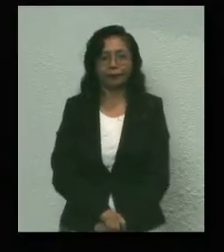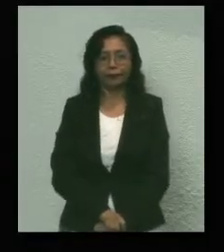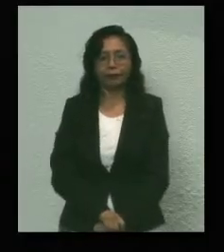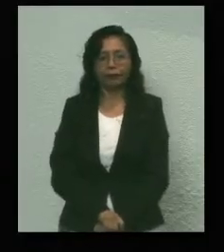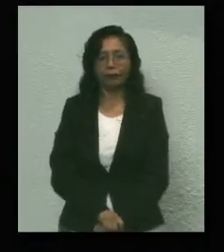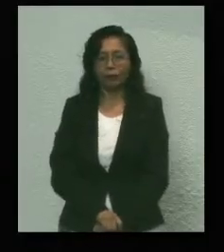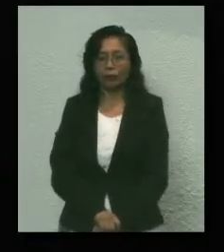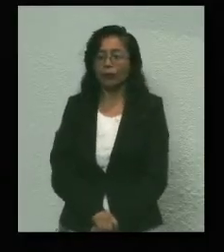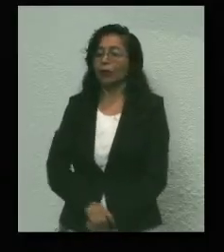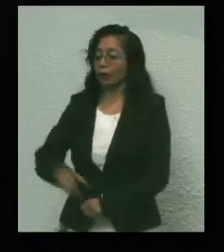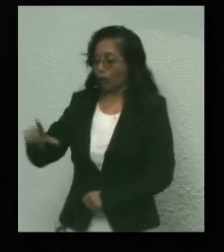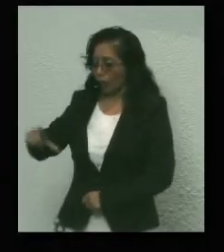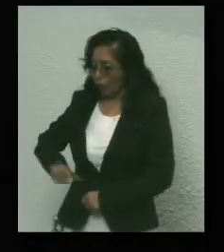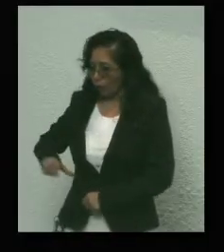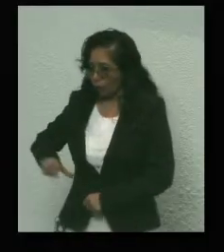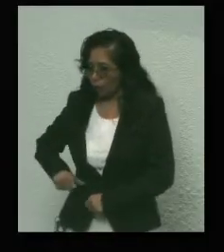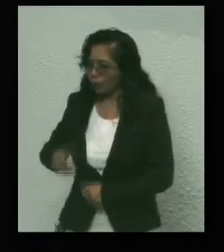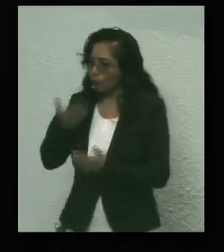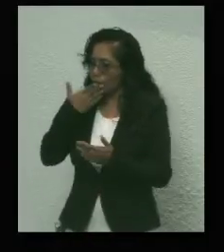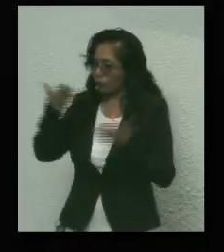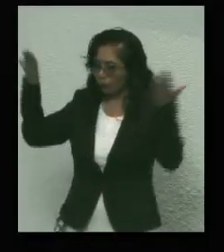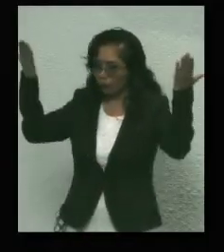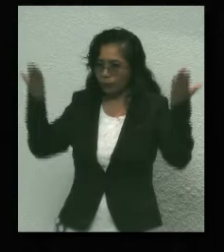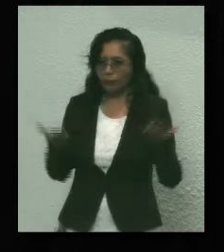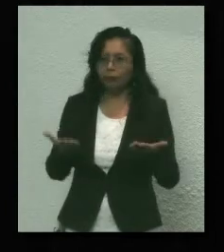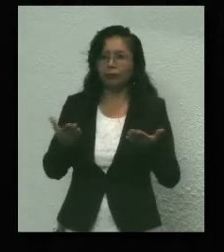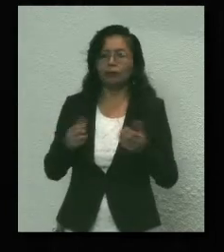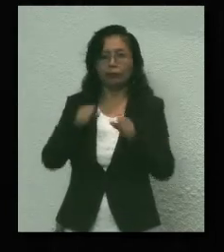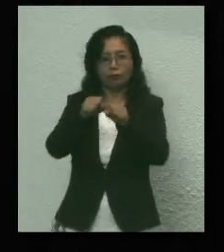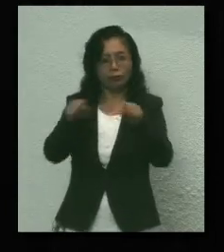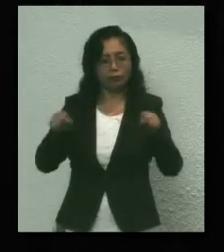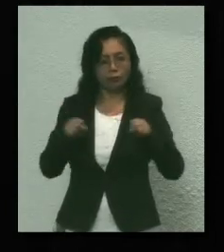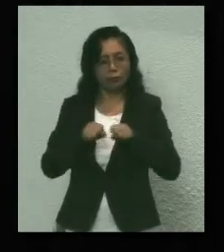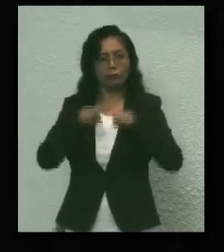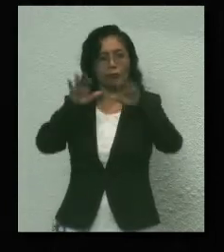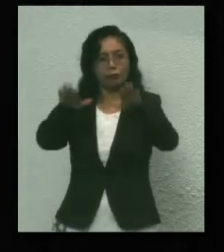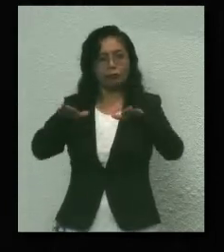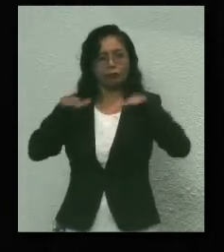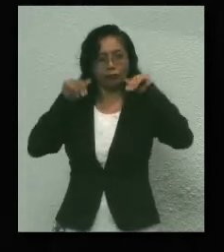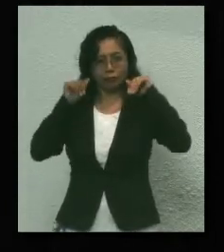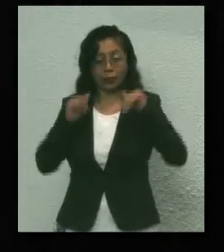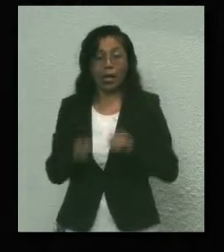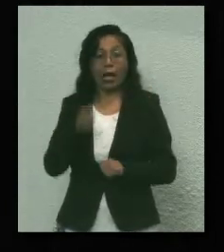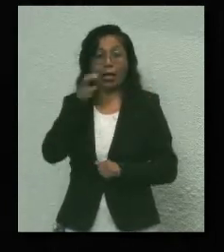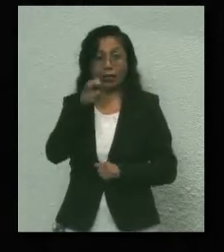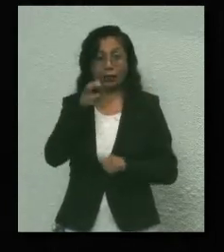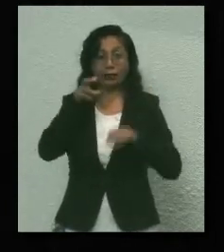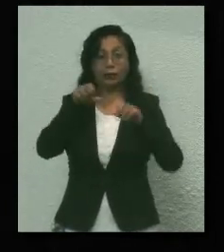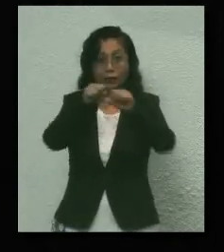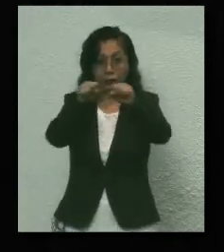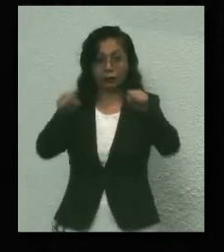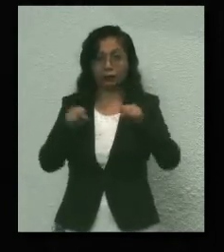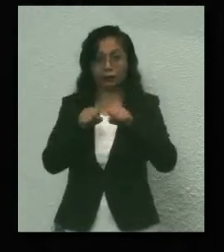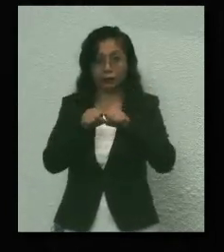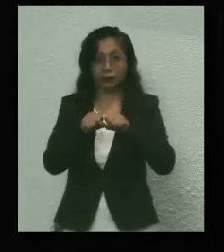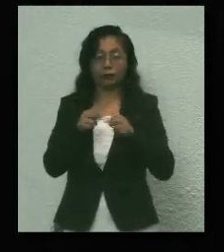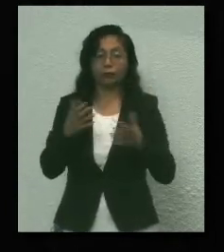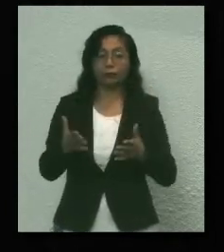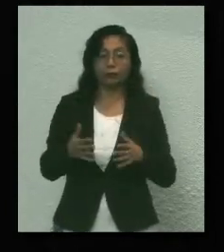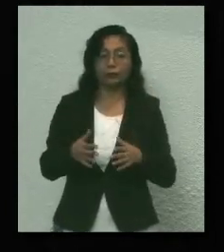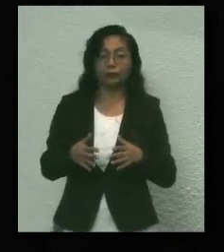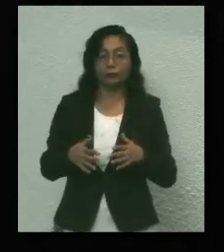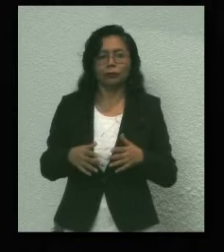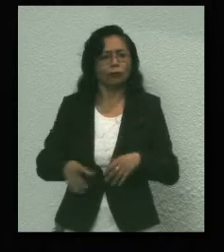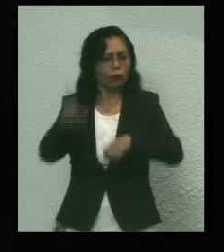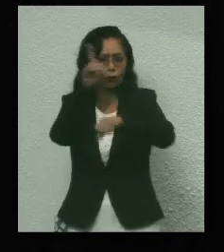Ciudadano gobernador, sea bienvenido a este recinto legislativo. Este recinto donde se lleva a cabo de manera